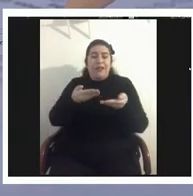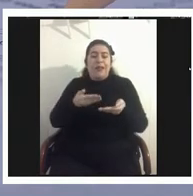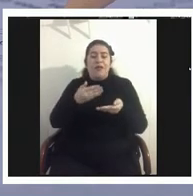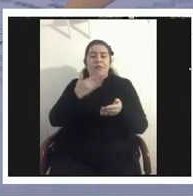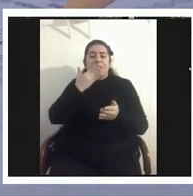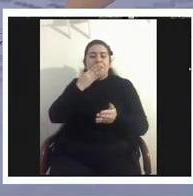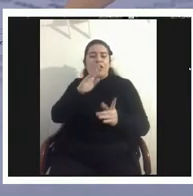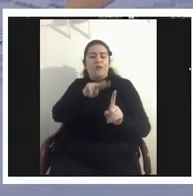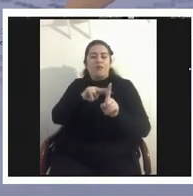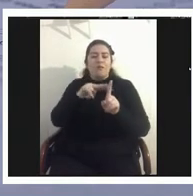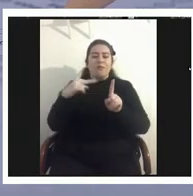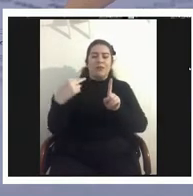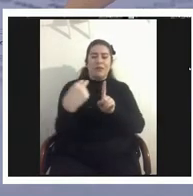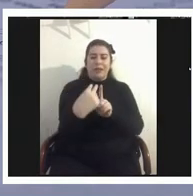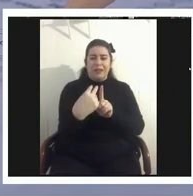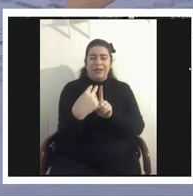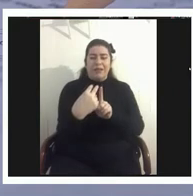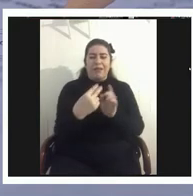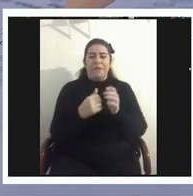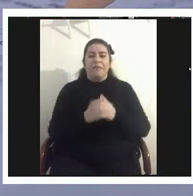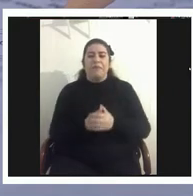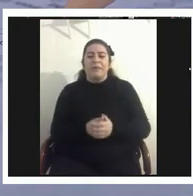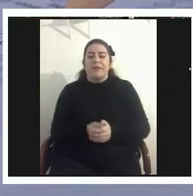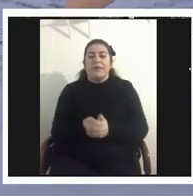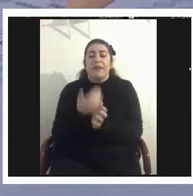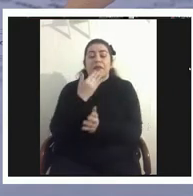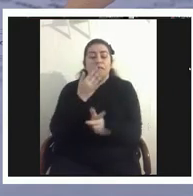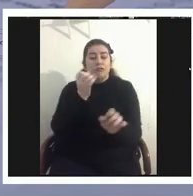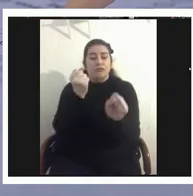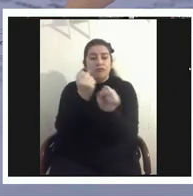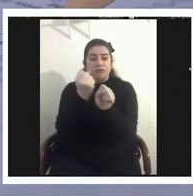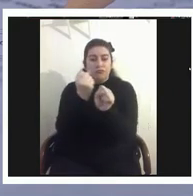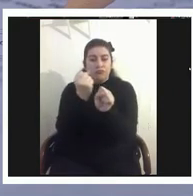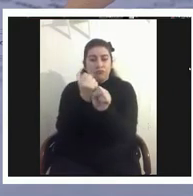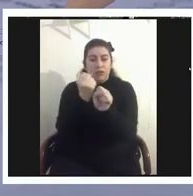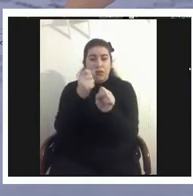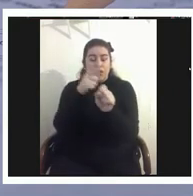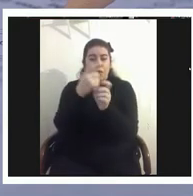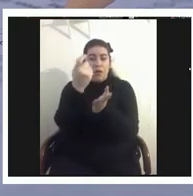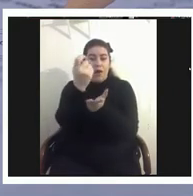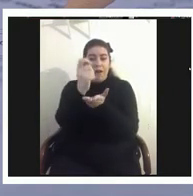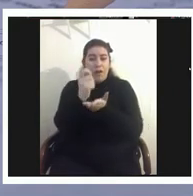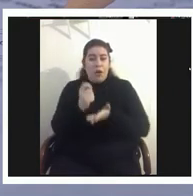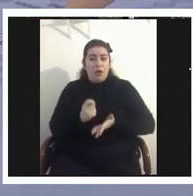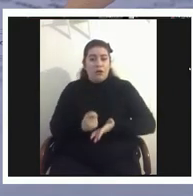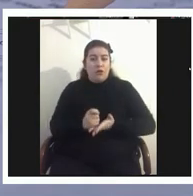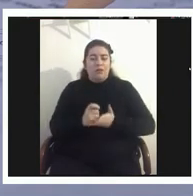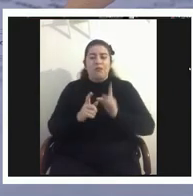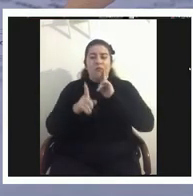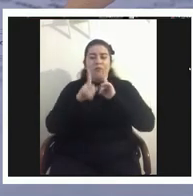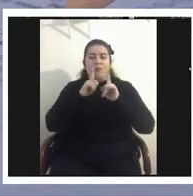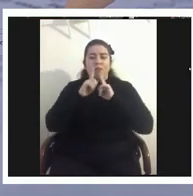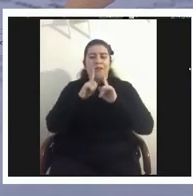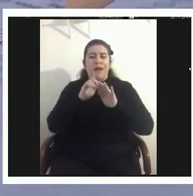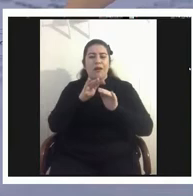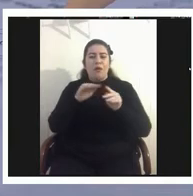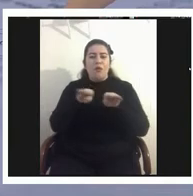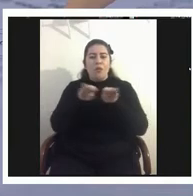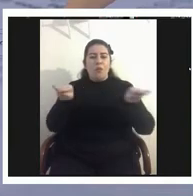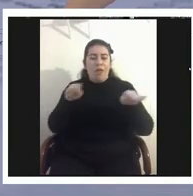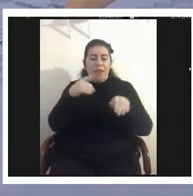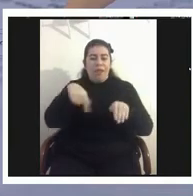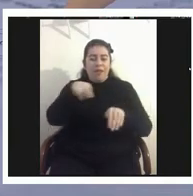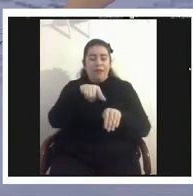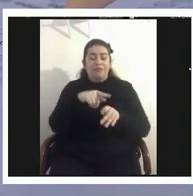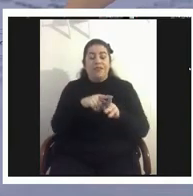y luego también cuando estamos trabajando para esta evaluación estandarizada entonces al diseñar un sistema